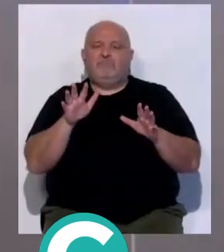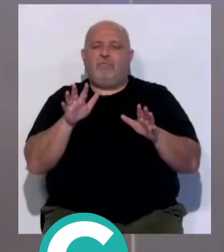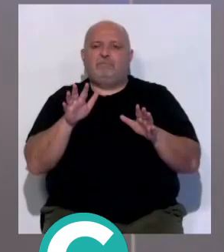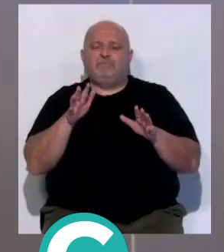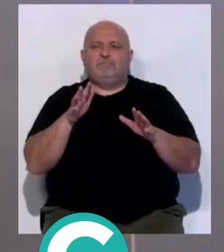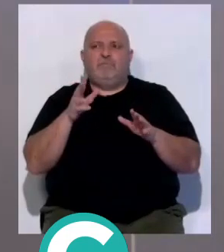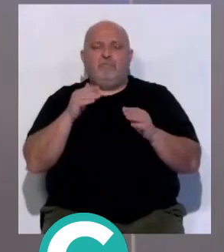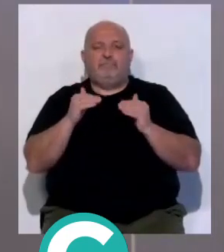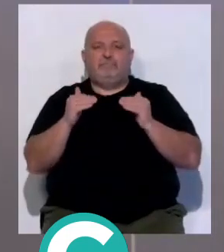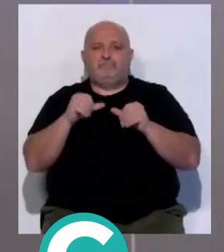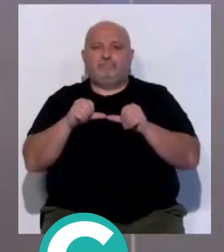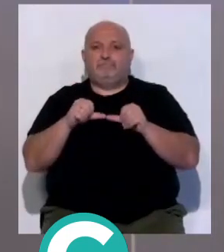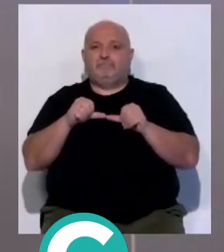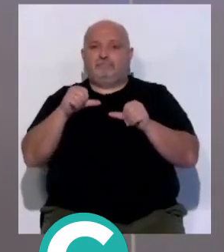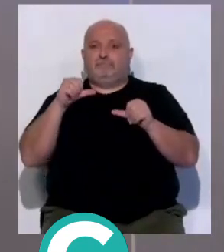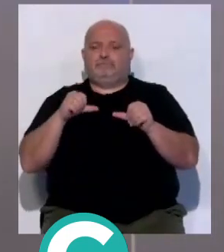ha ido de la temporada,